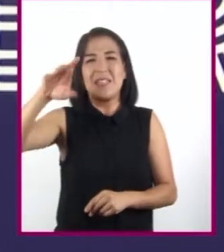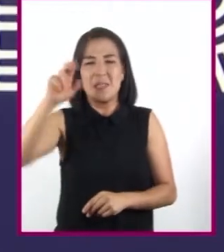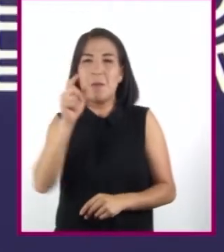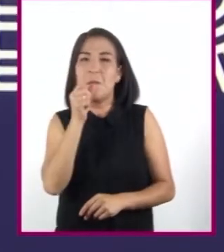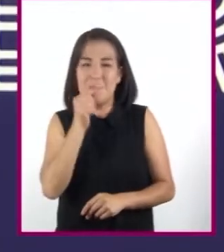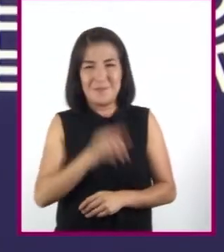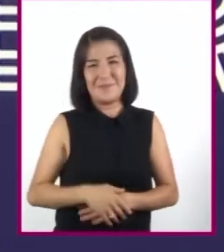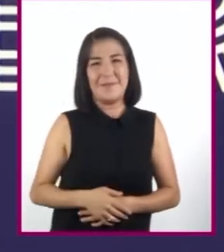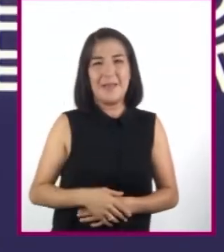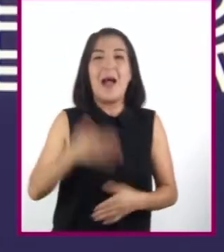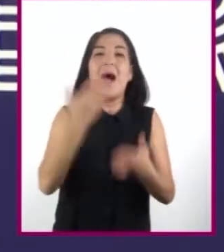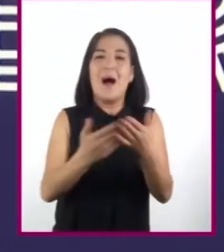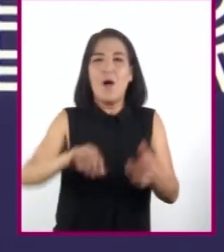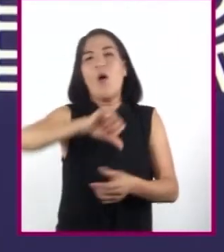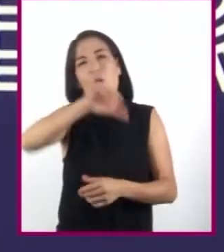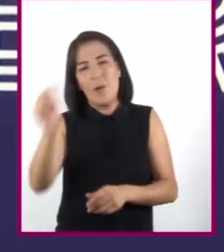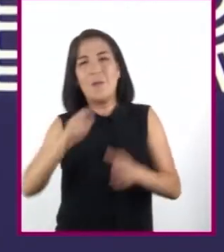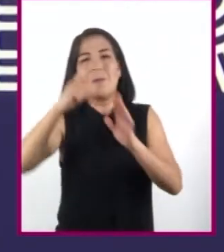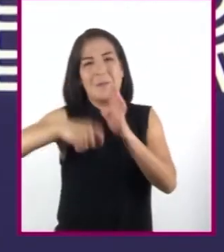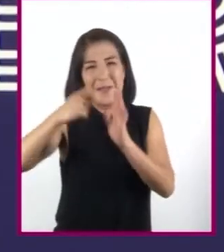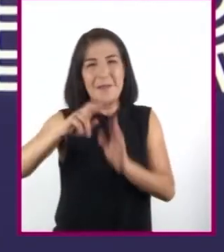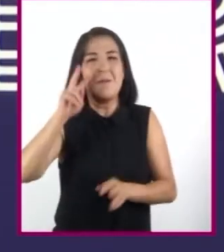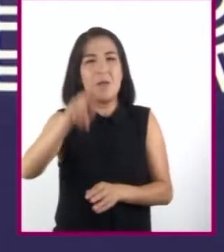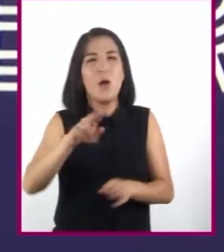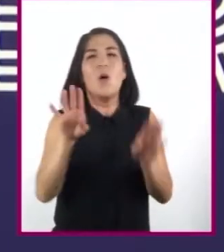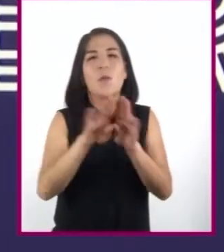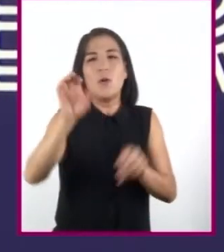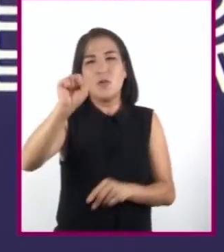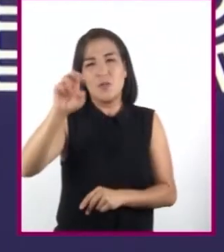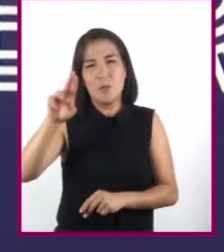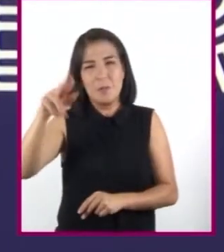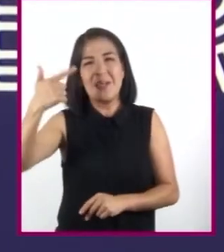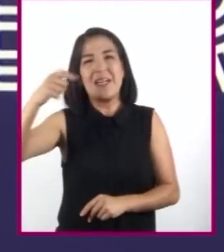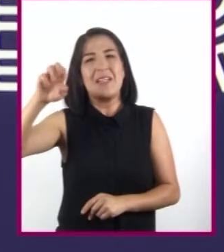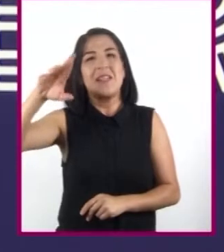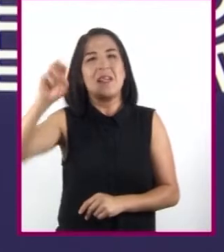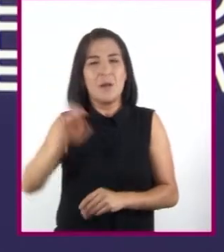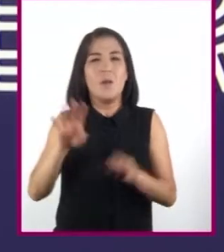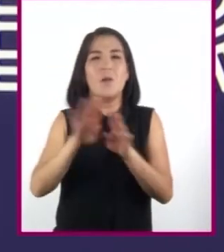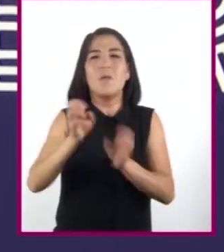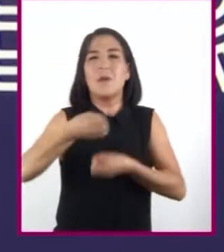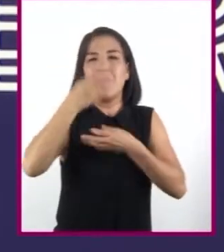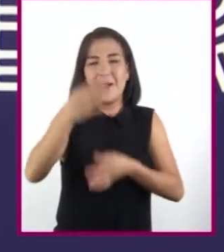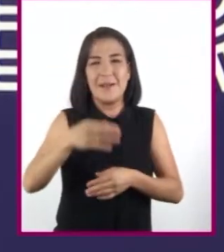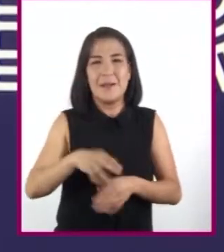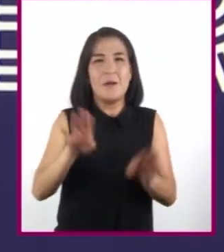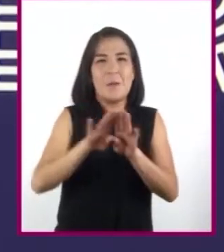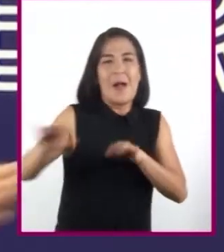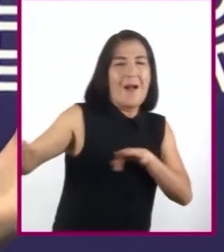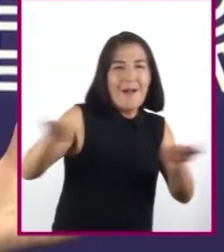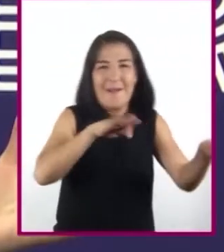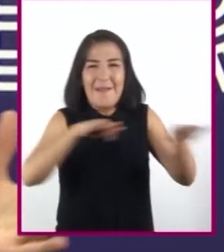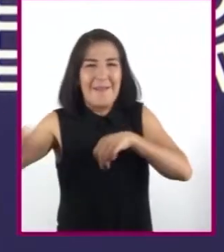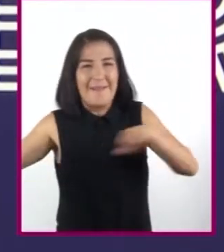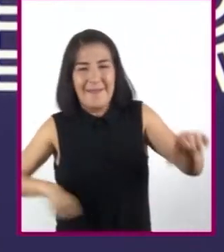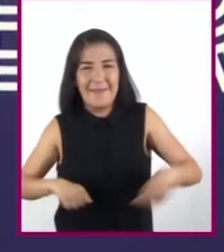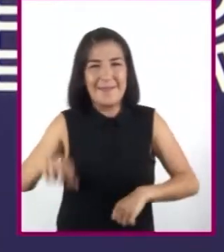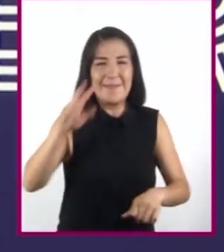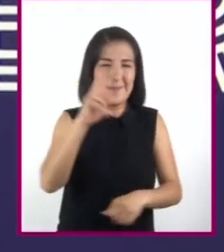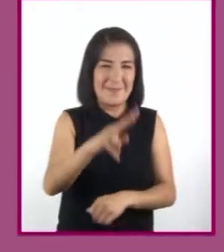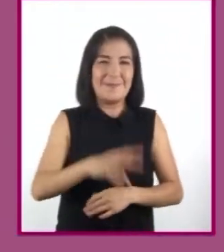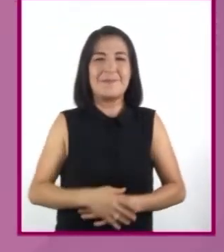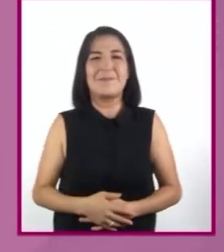Ahora veremos otro video en donde se presenta un subgénero narrativo muy popular, el de la ciencia ficción. ¡Corre video!